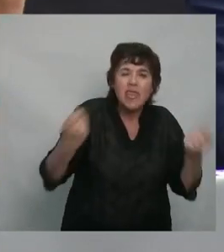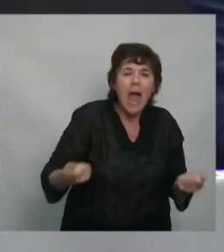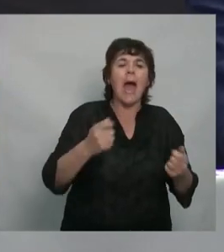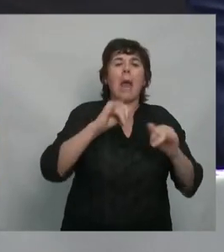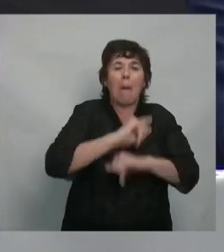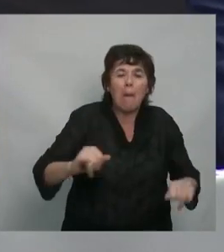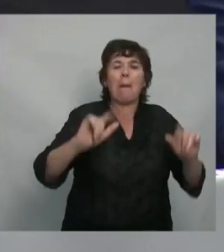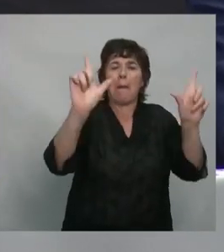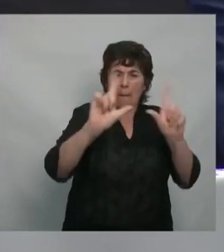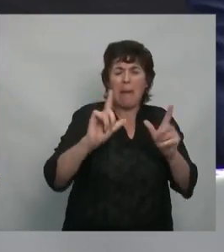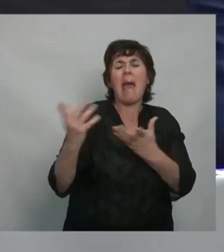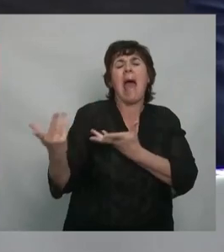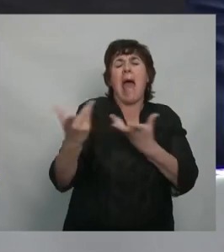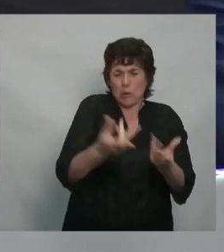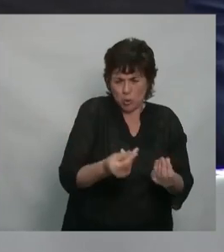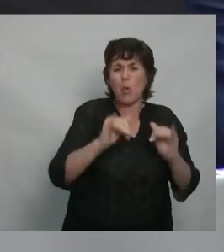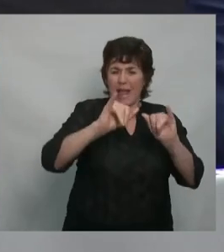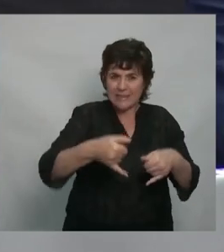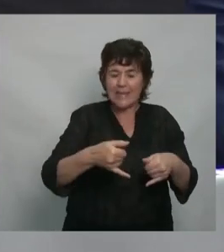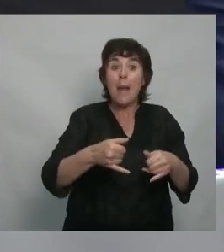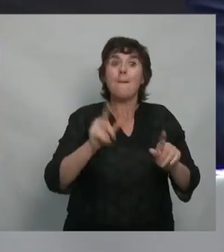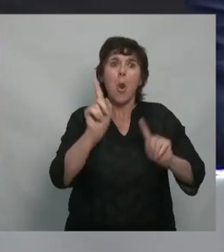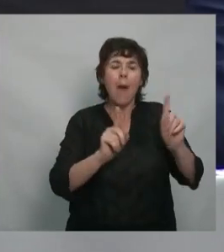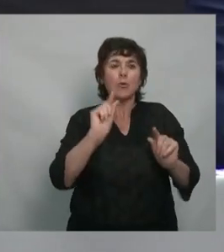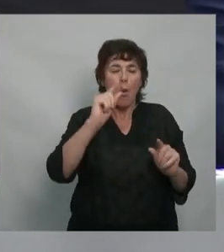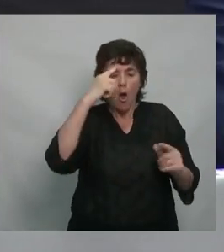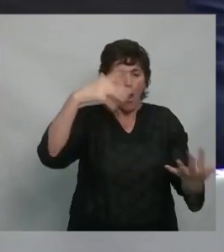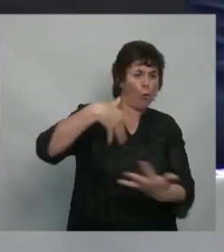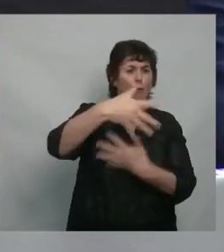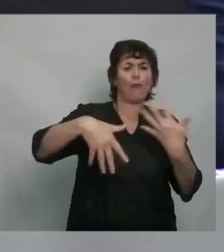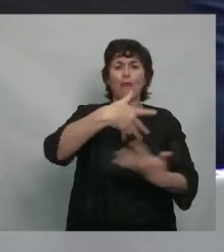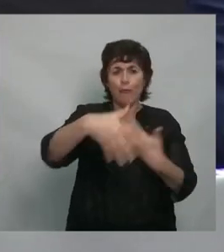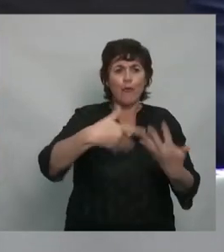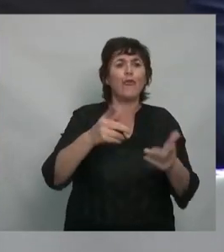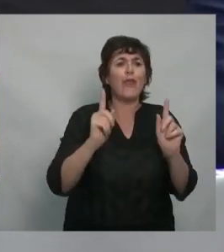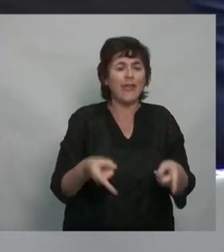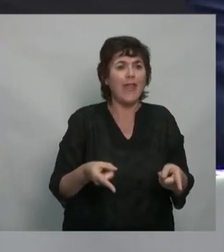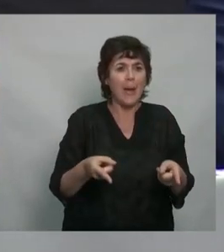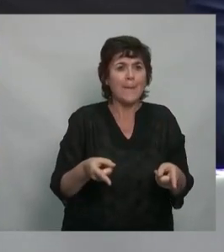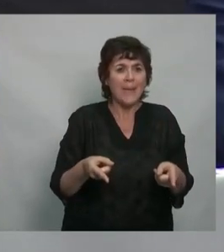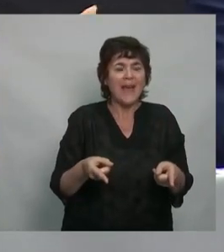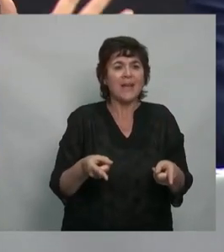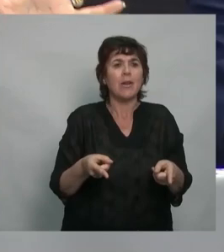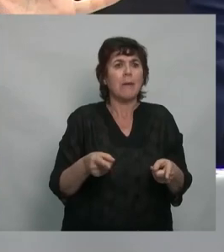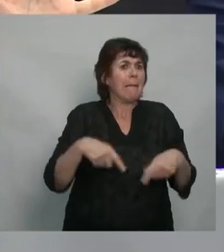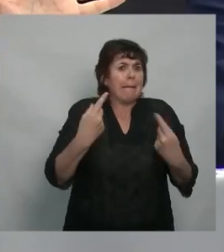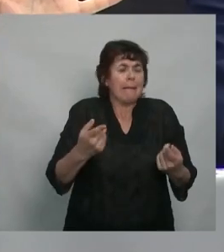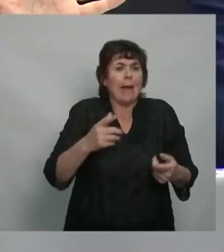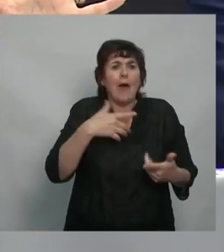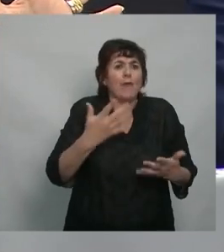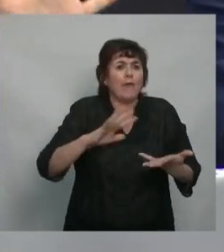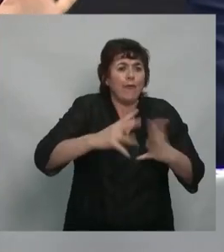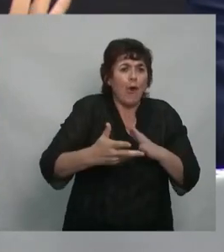momento te confunde de tal manera que cuando todo aparece, aparece de golpe,